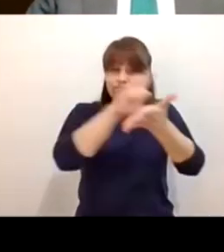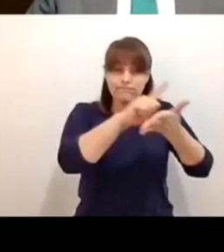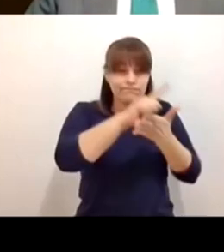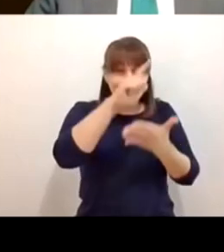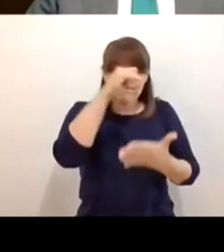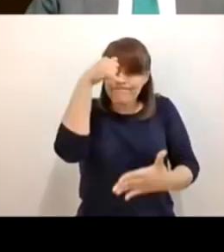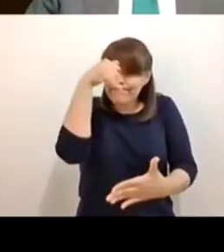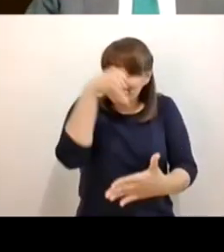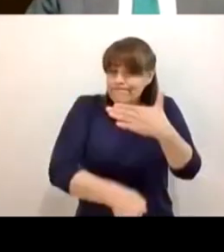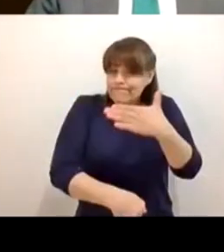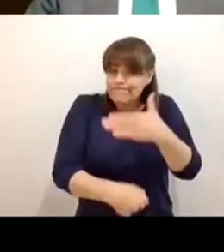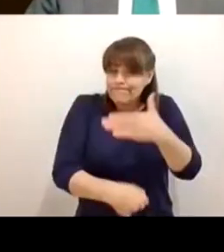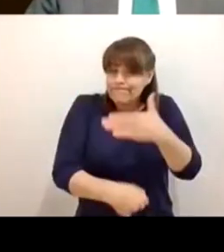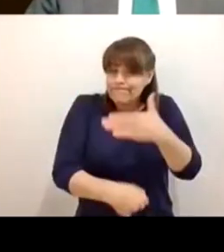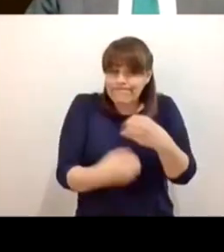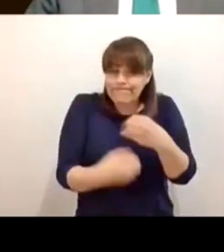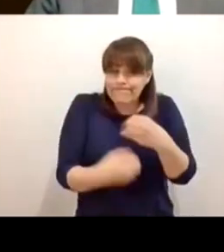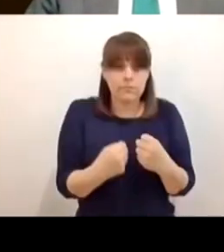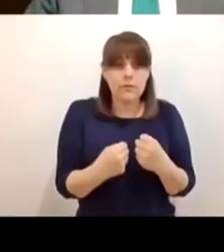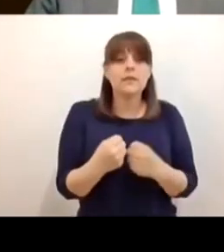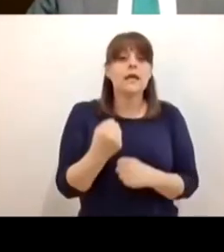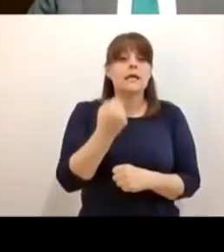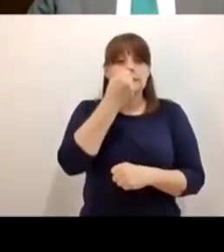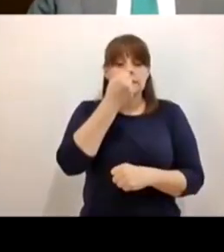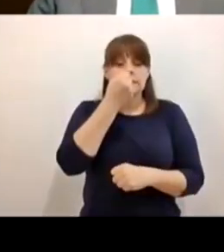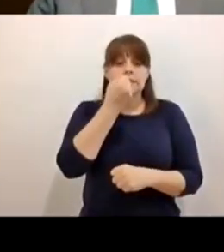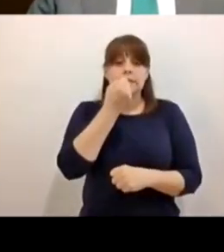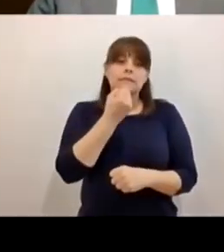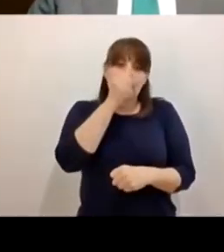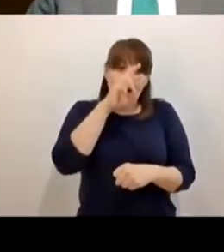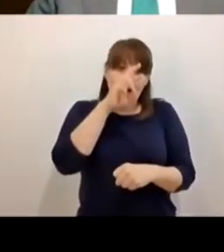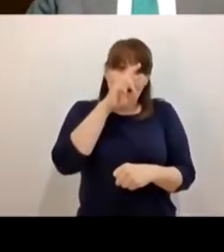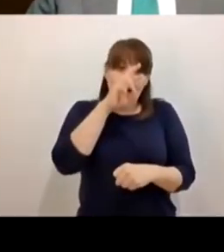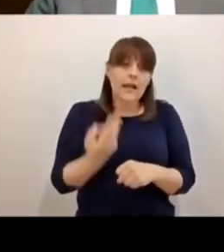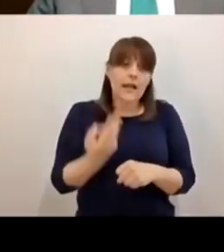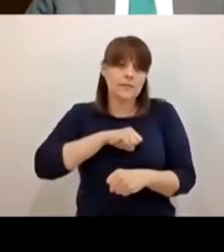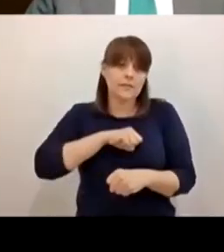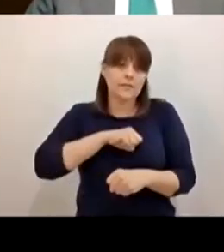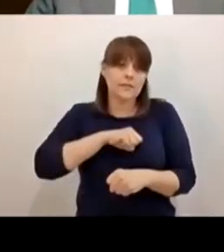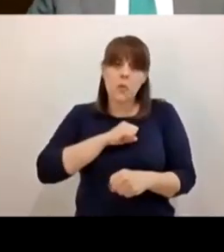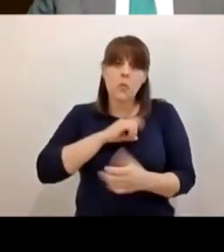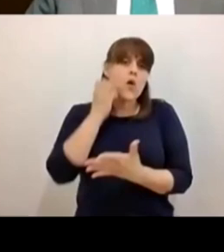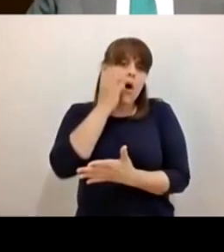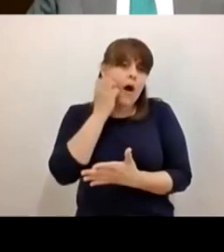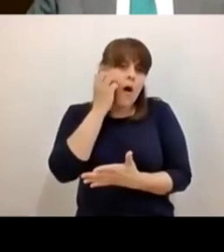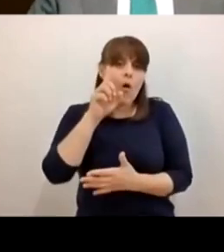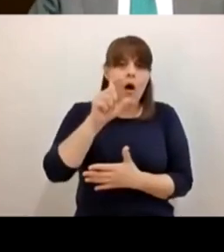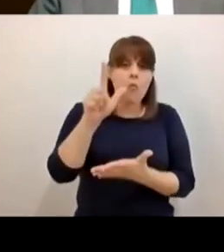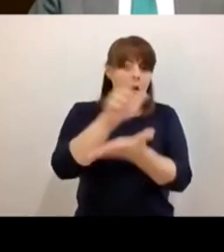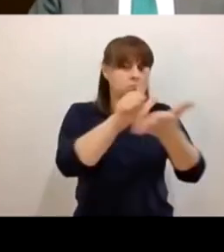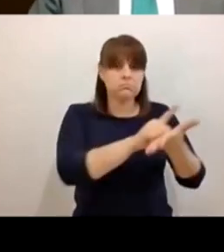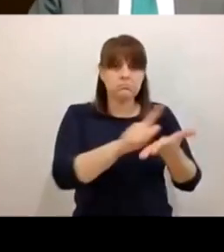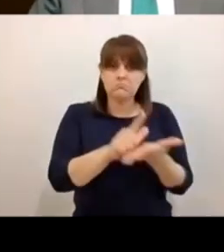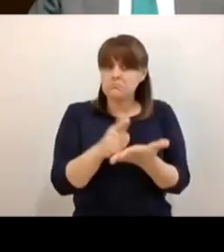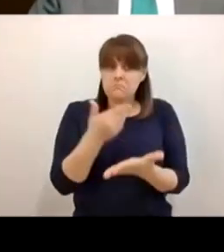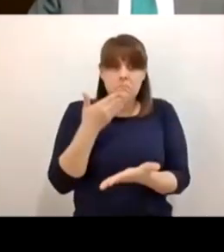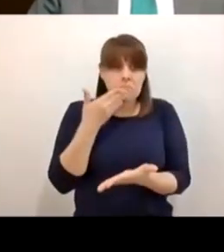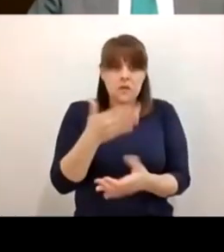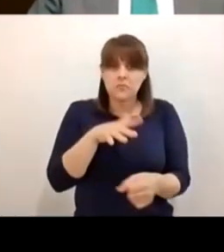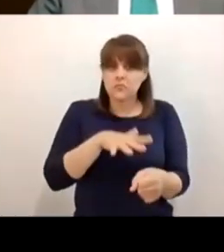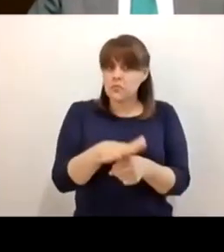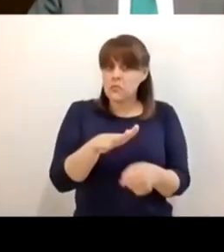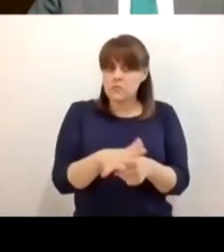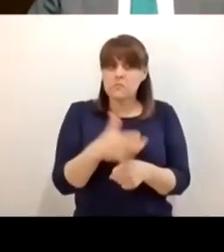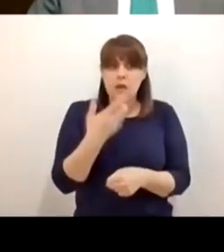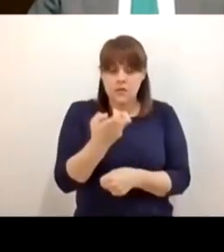la Secretaría de Salud que con jabón y agua es lo más adecuado para limpiar la